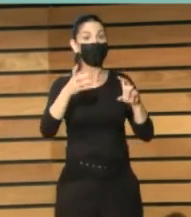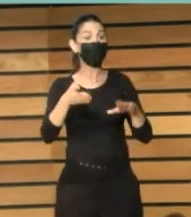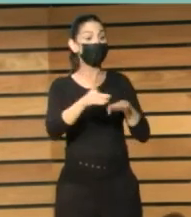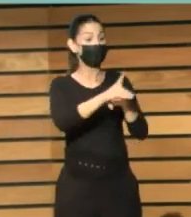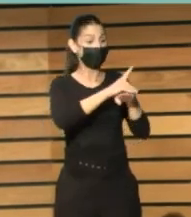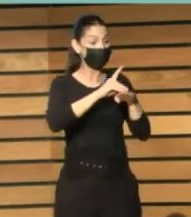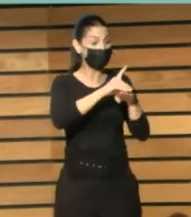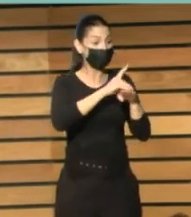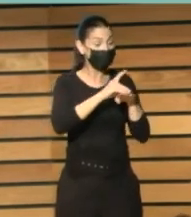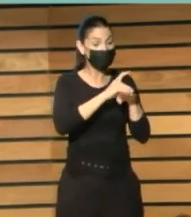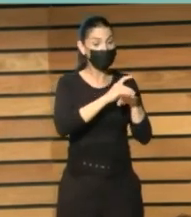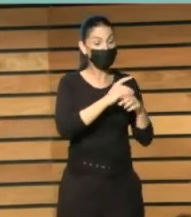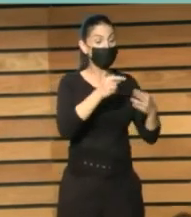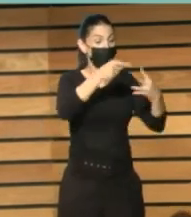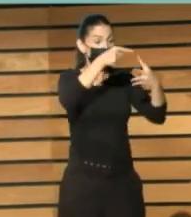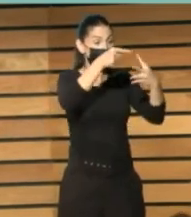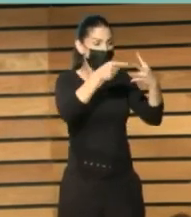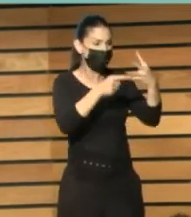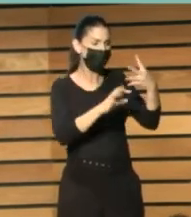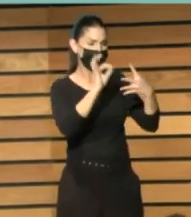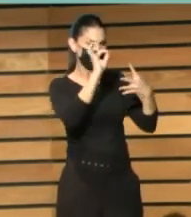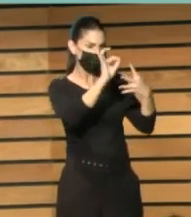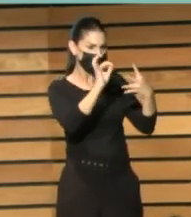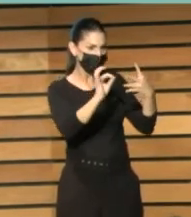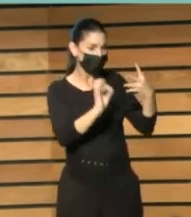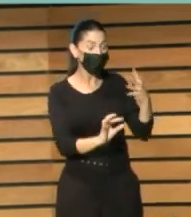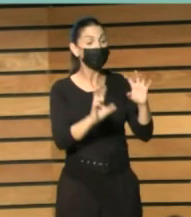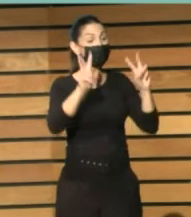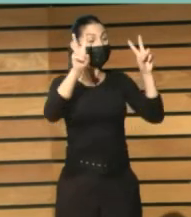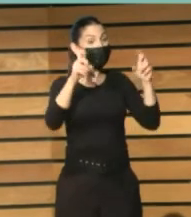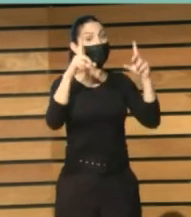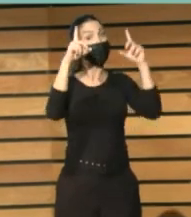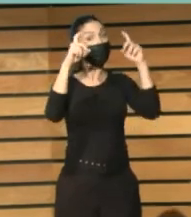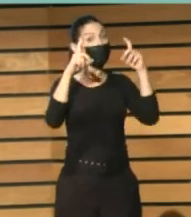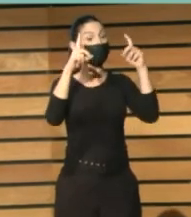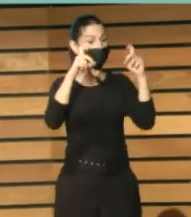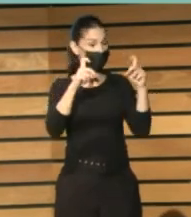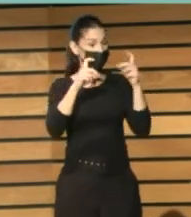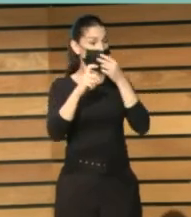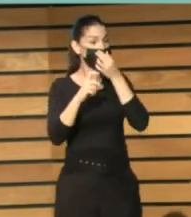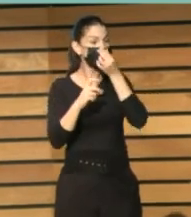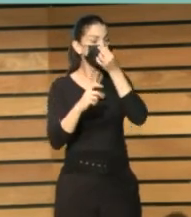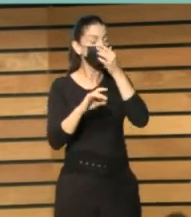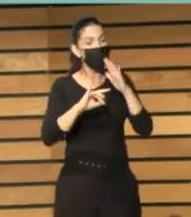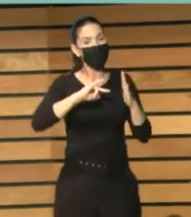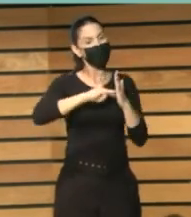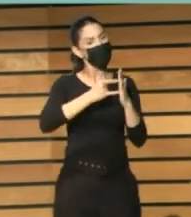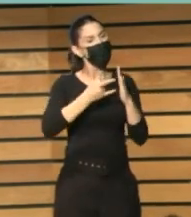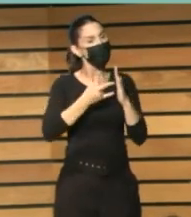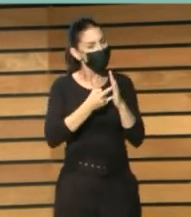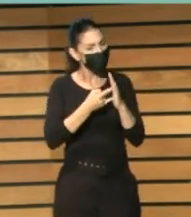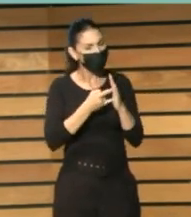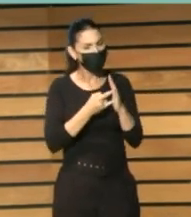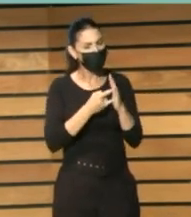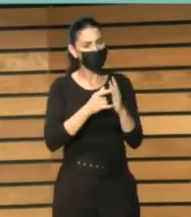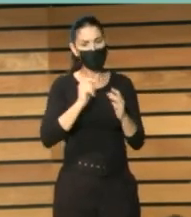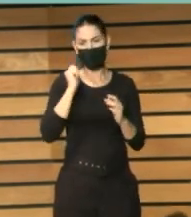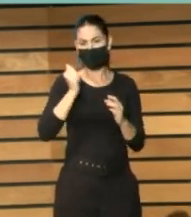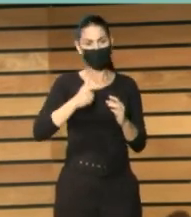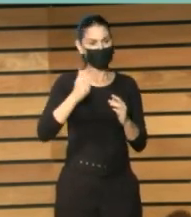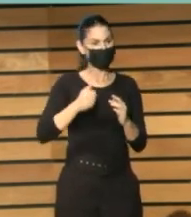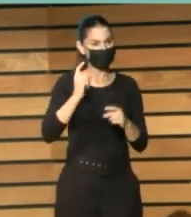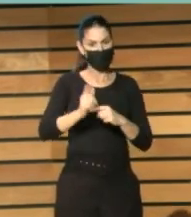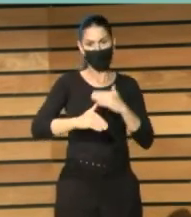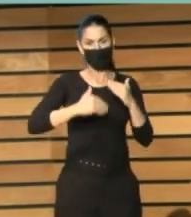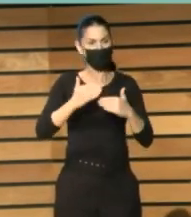apartados específicos para la digitalización con cámara fotográfica, que es una metodología que cada vez se usa más y se está, en realidad, imponiendo